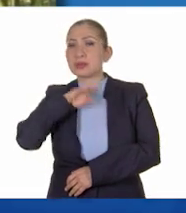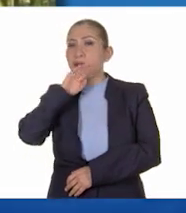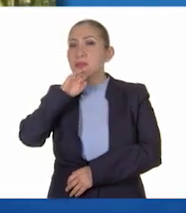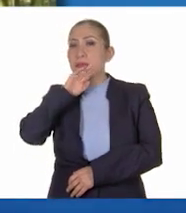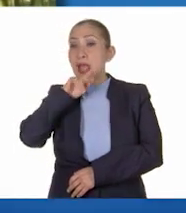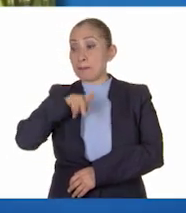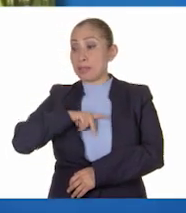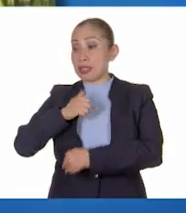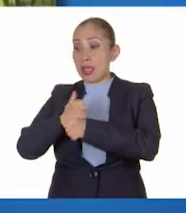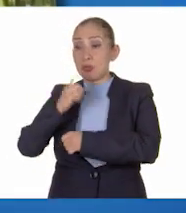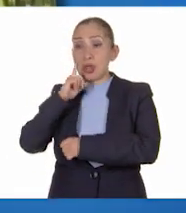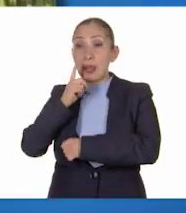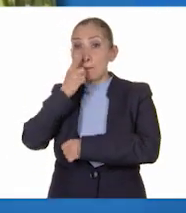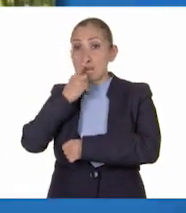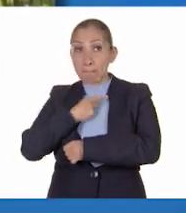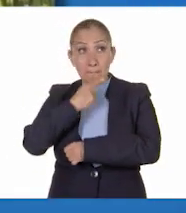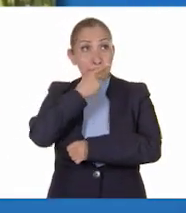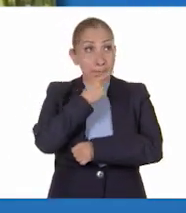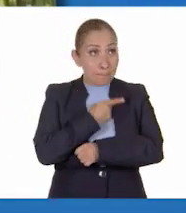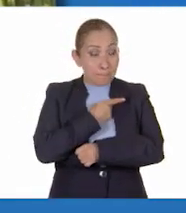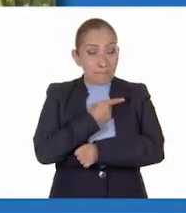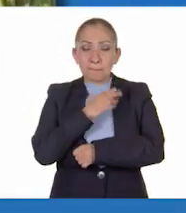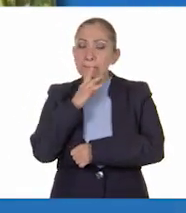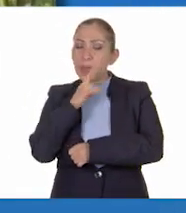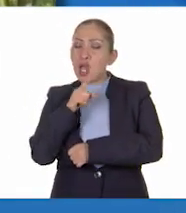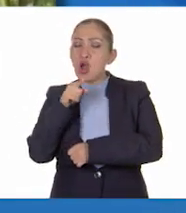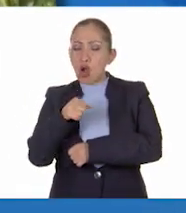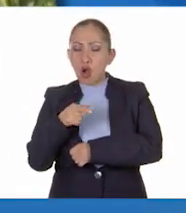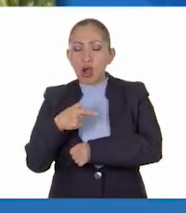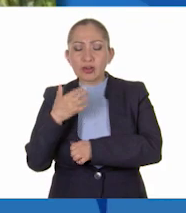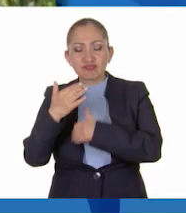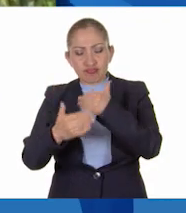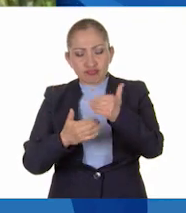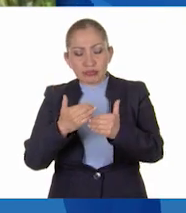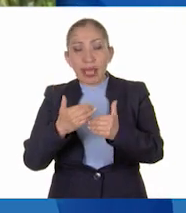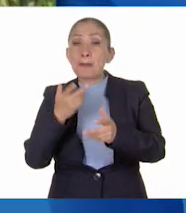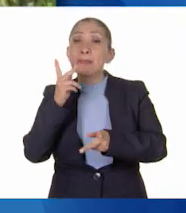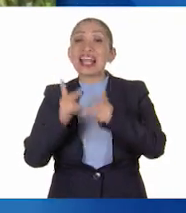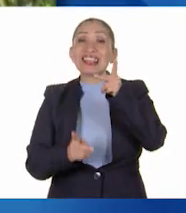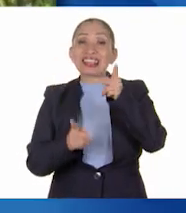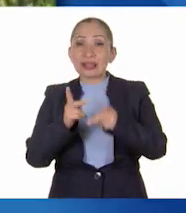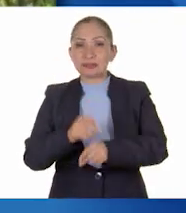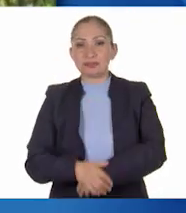abuela me dicen que el mejor camino es platicar.